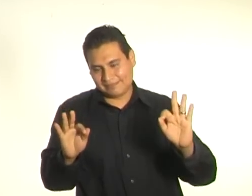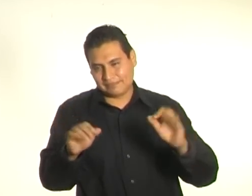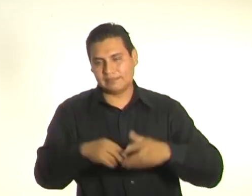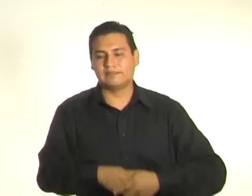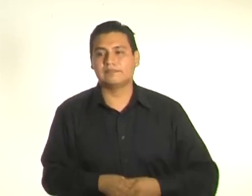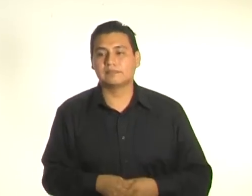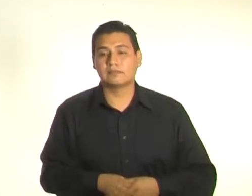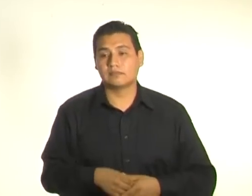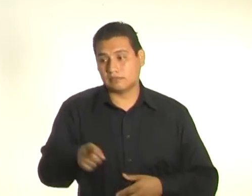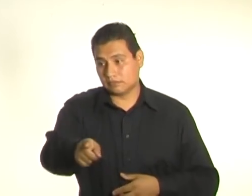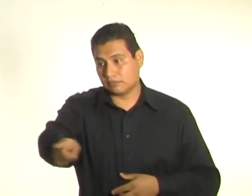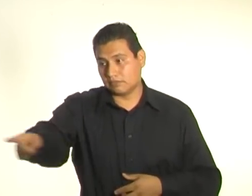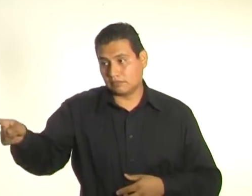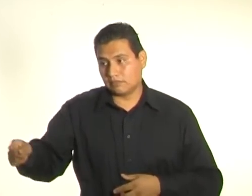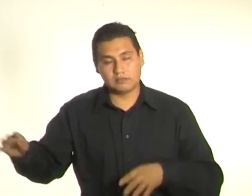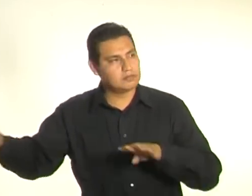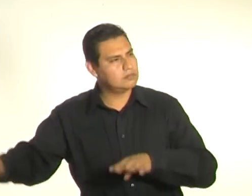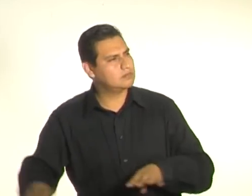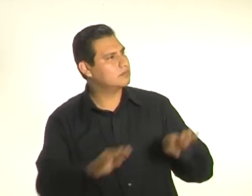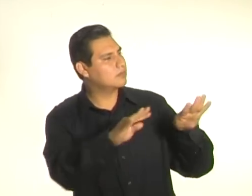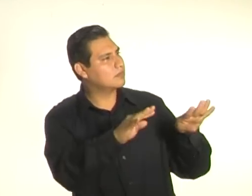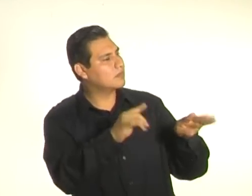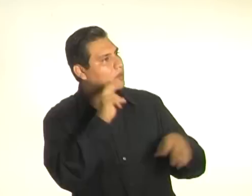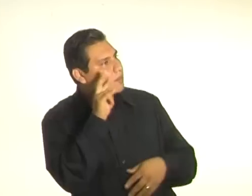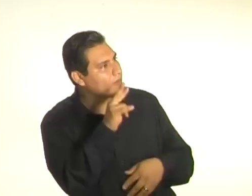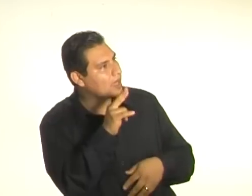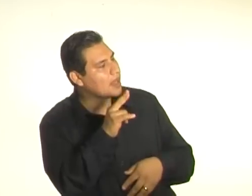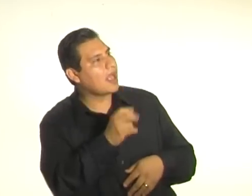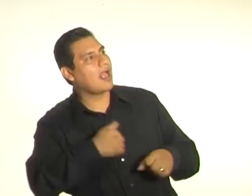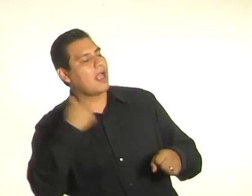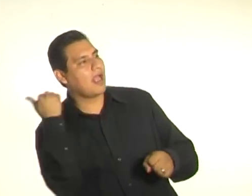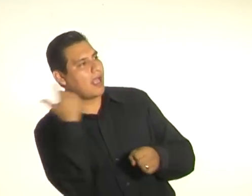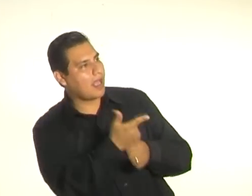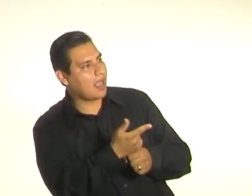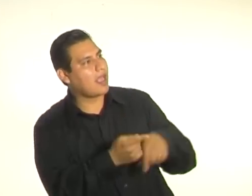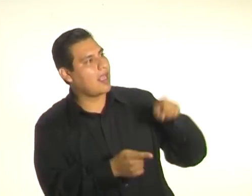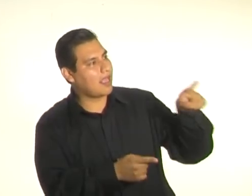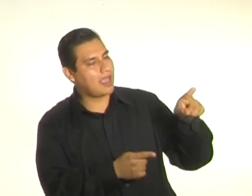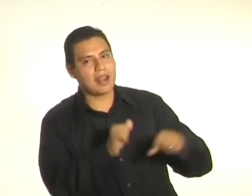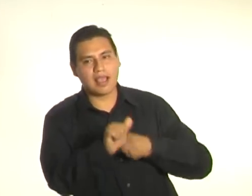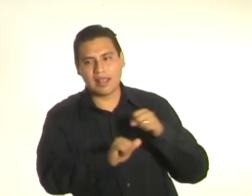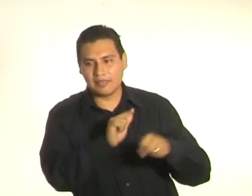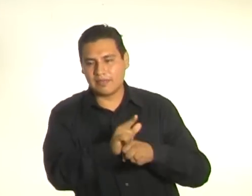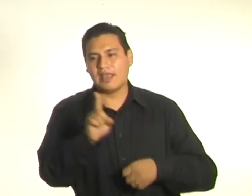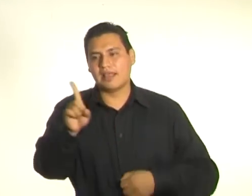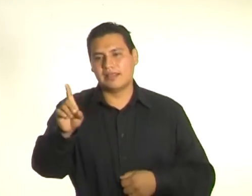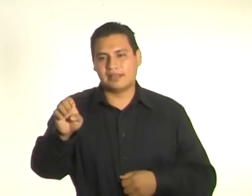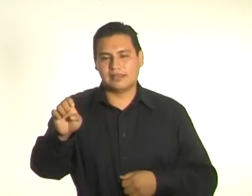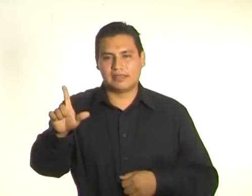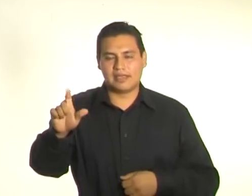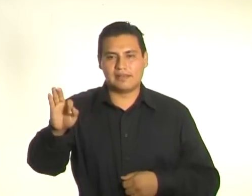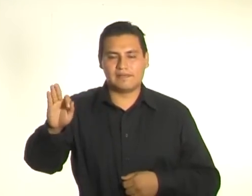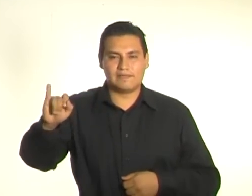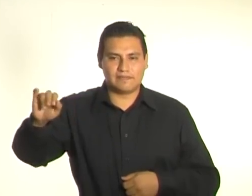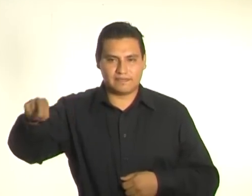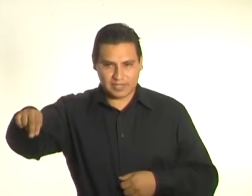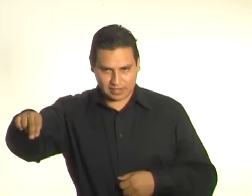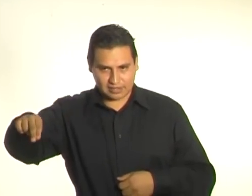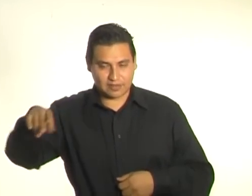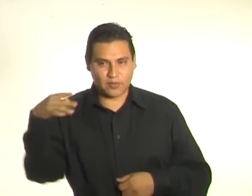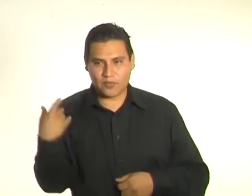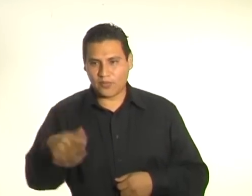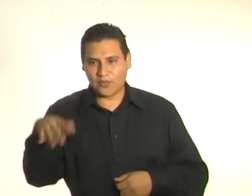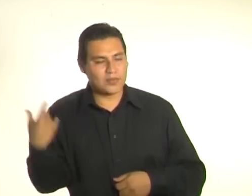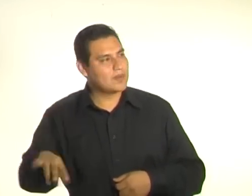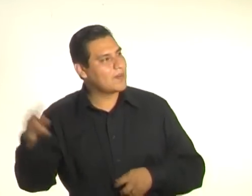darse cuenta inmediatamente que estamos hablando de delfines. ¿Sí? Y hay niños que hasta les